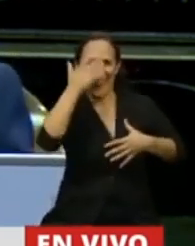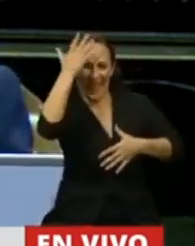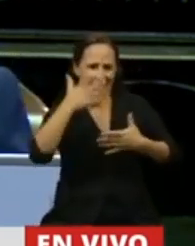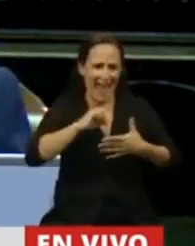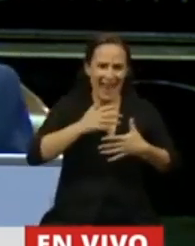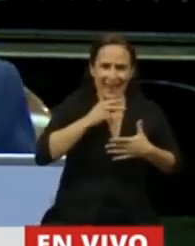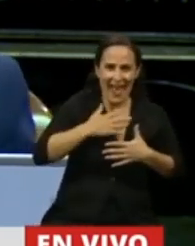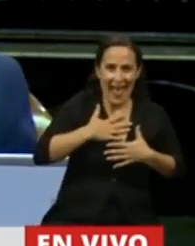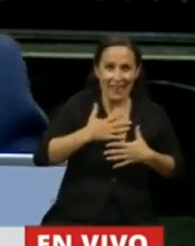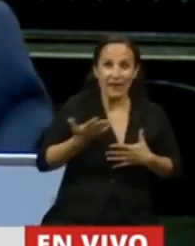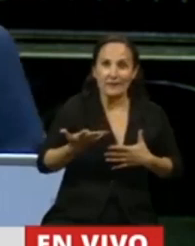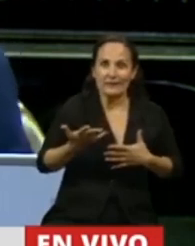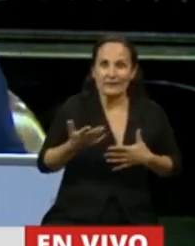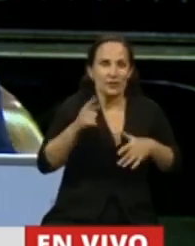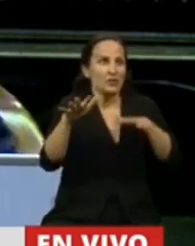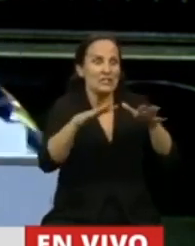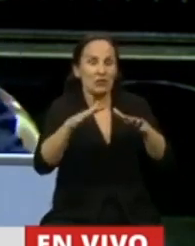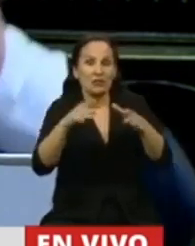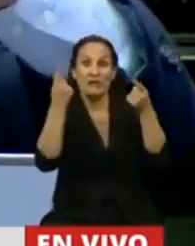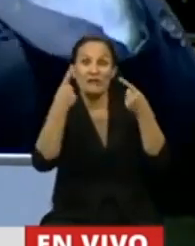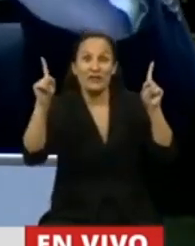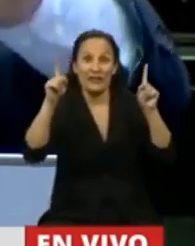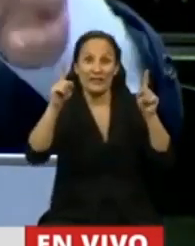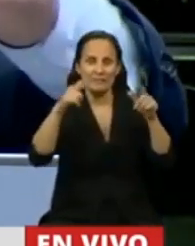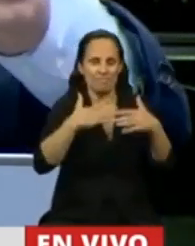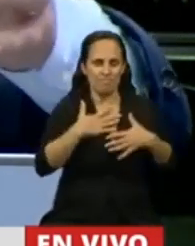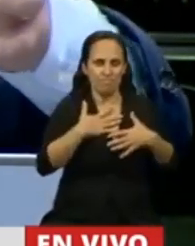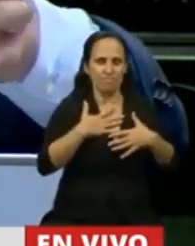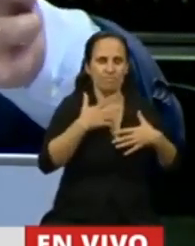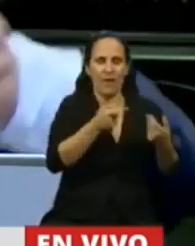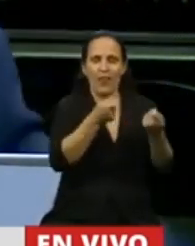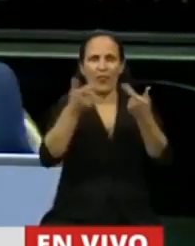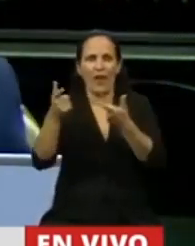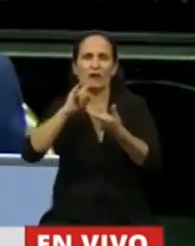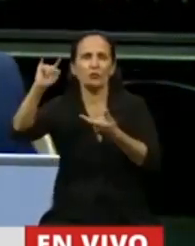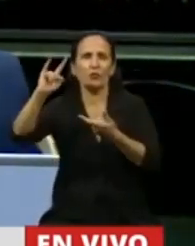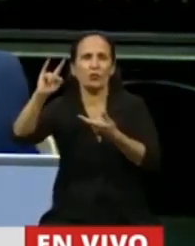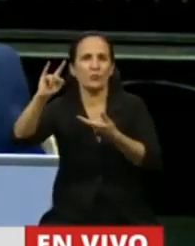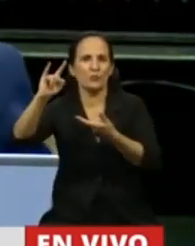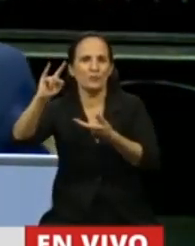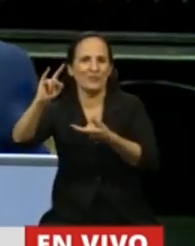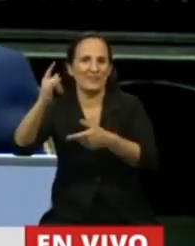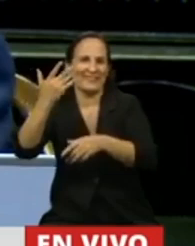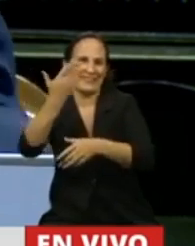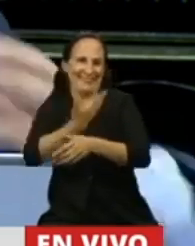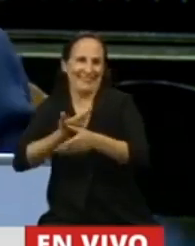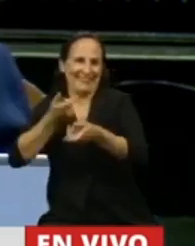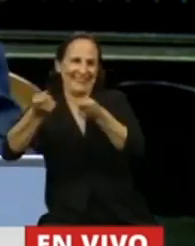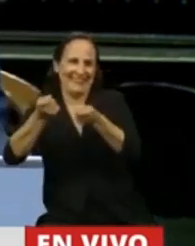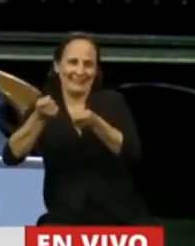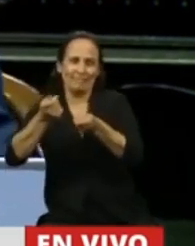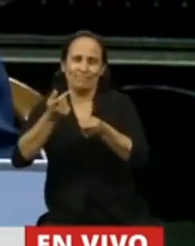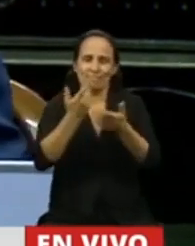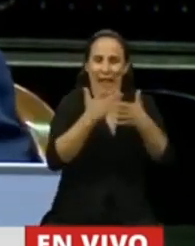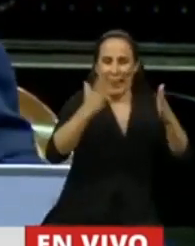de excepción, uno le entrega al que tiene la responsabilidad de conducir el Estado, parte del ejercicio de su